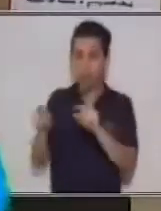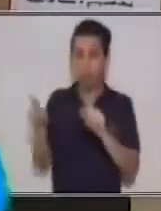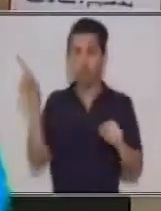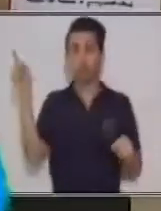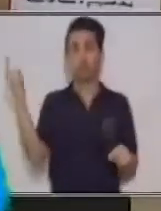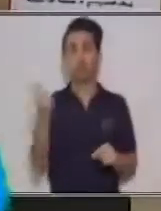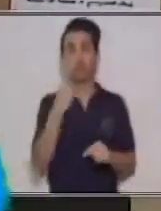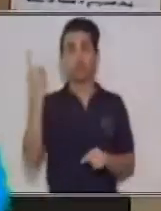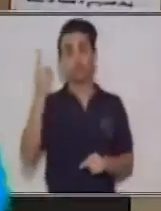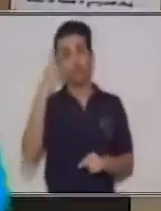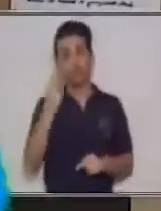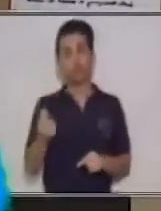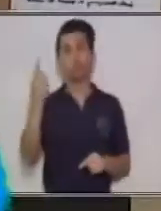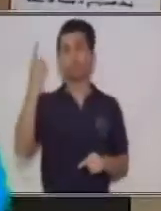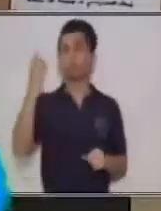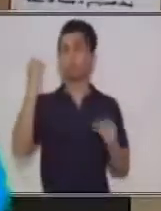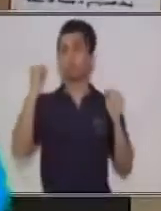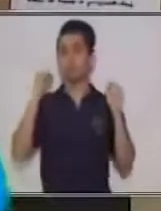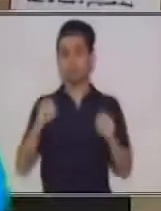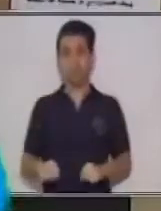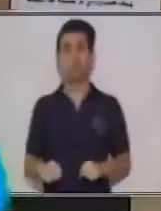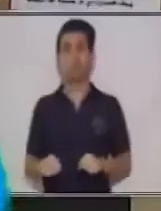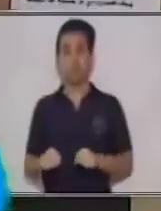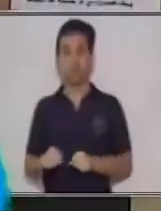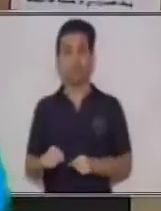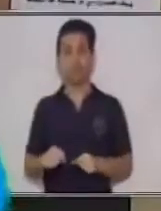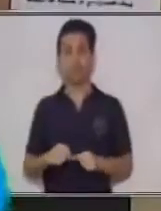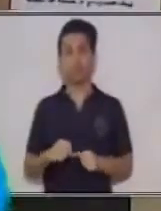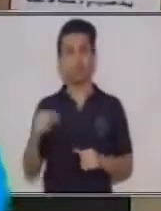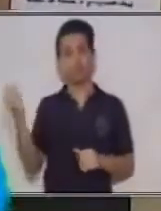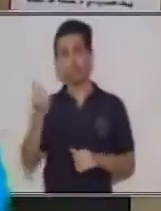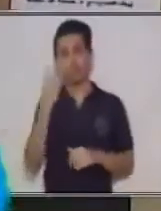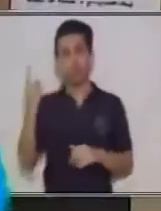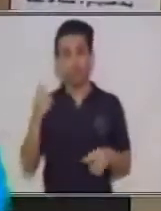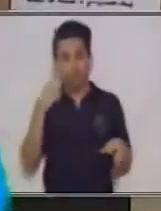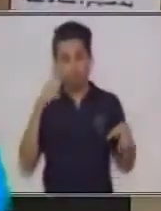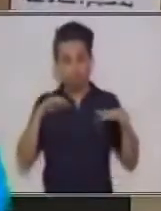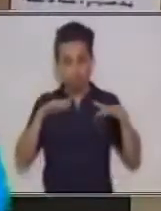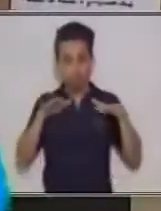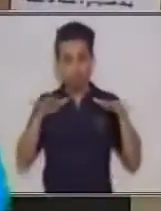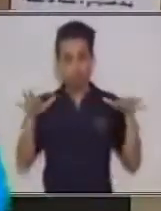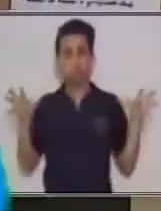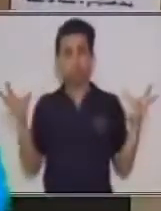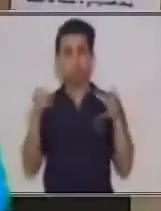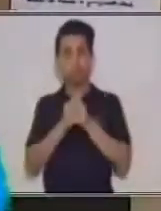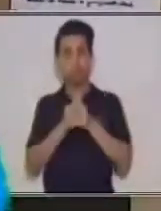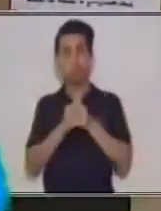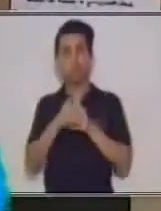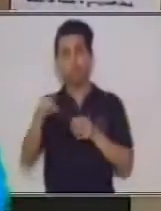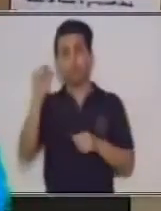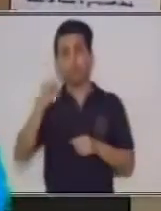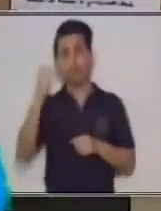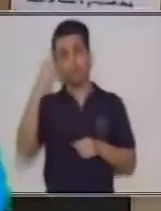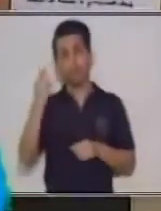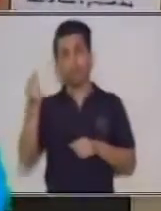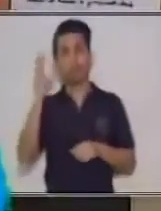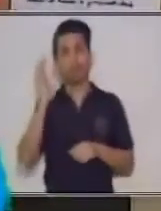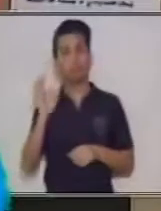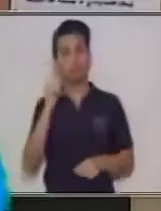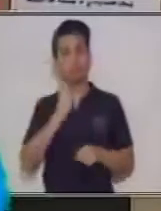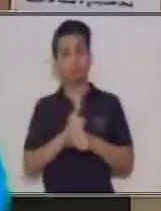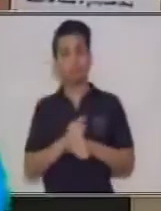para que el contenido, para que también todo lo demás que viene emanando logre una comprensión